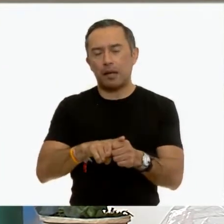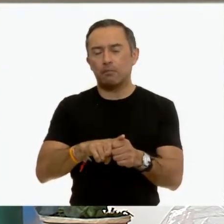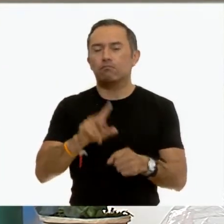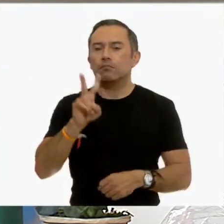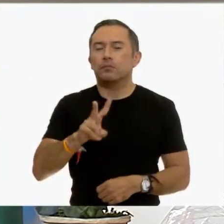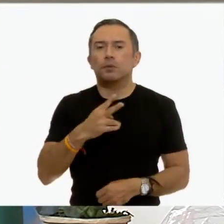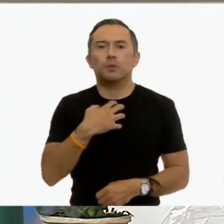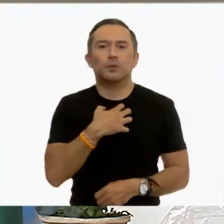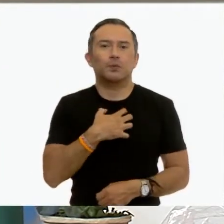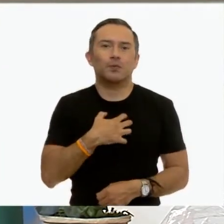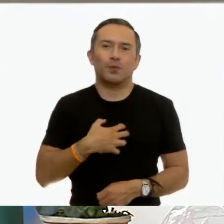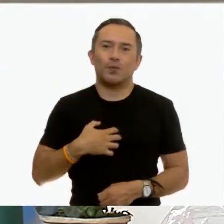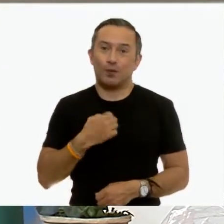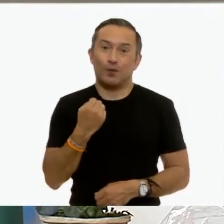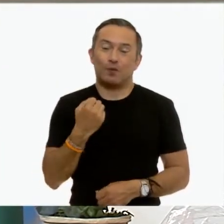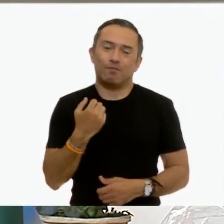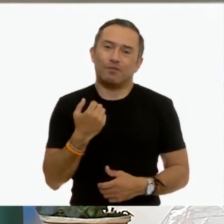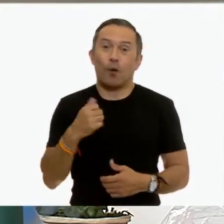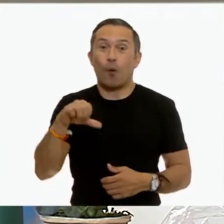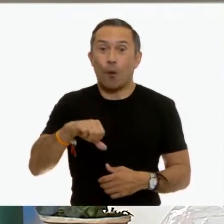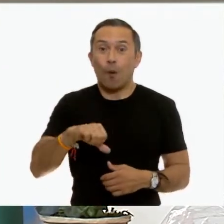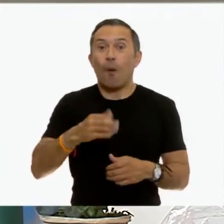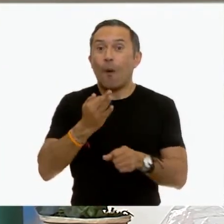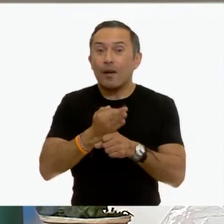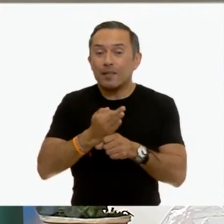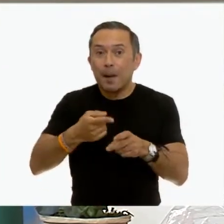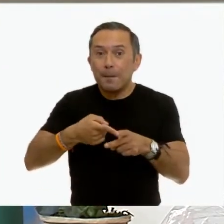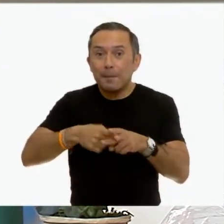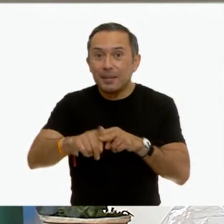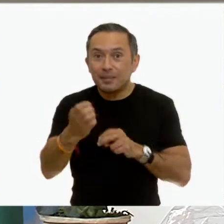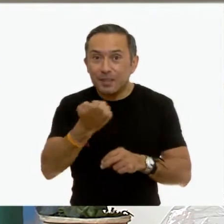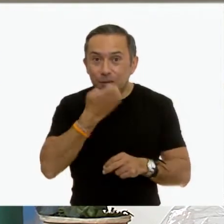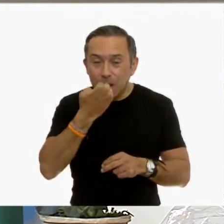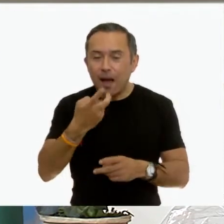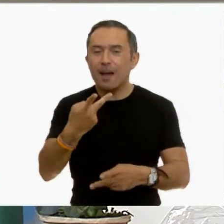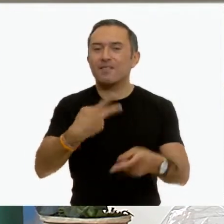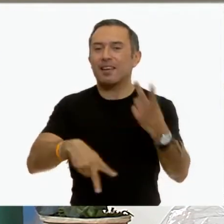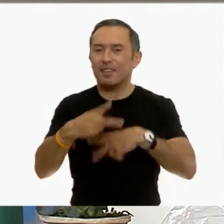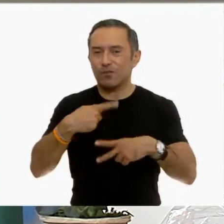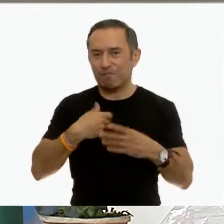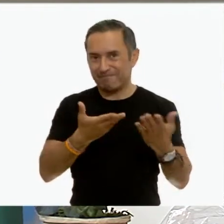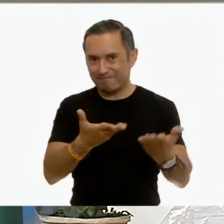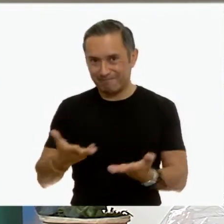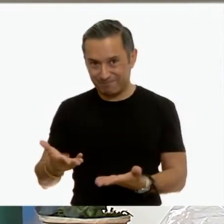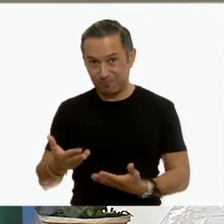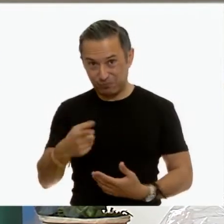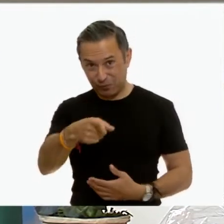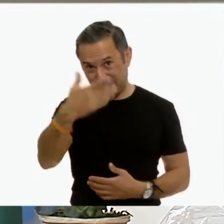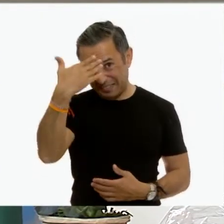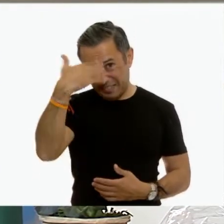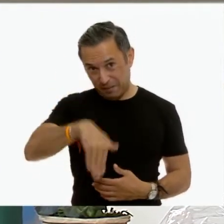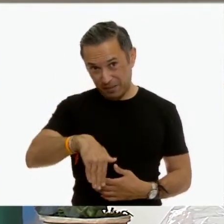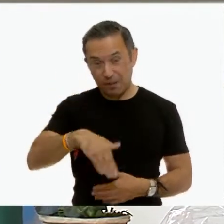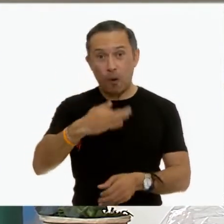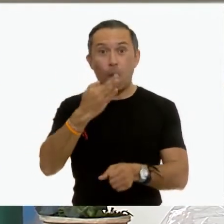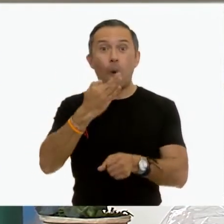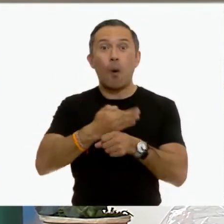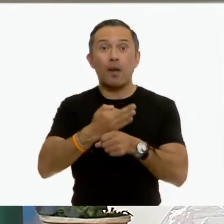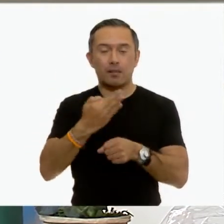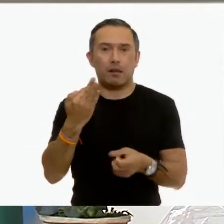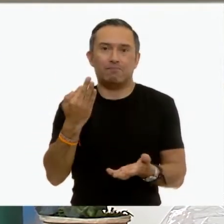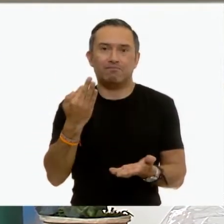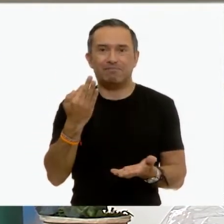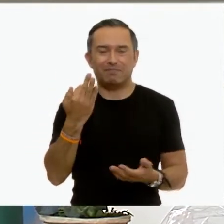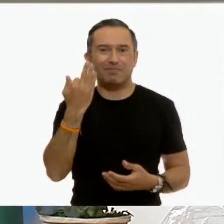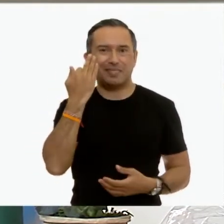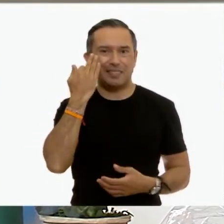de recibirlos en este inicio de ciclo escolar. Como sabemos, en este momento la situación no